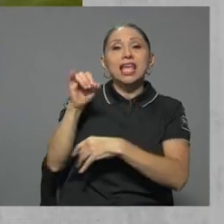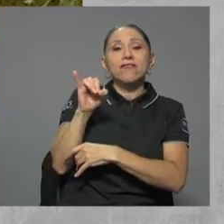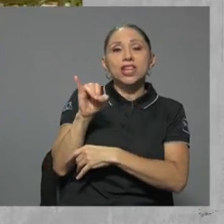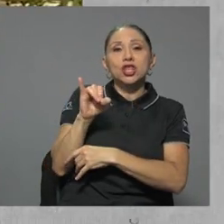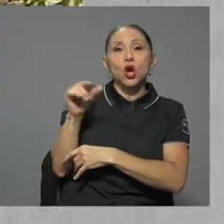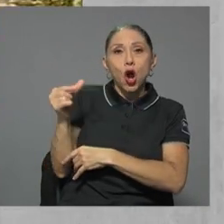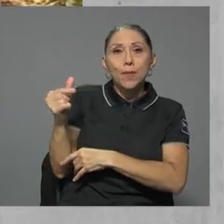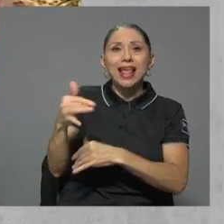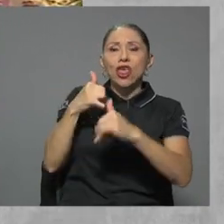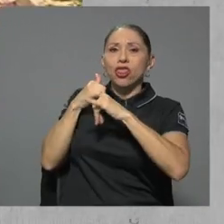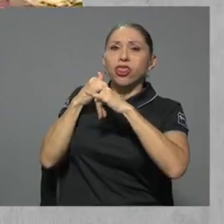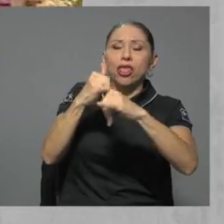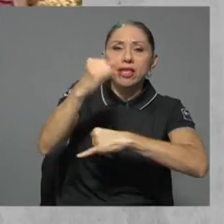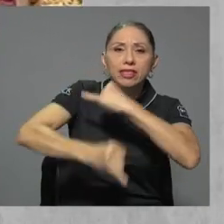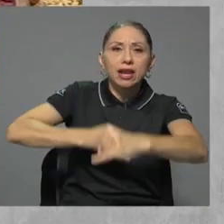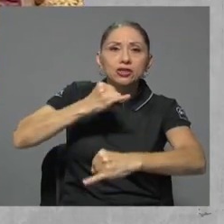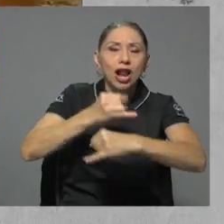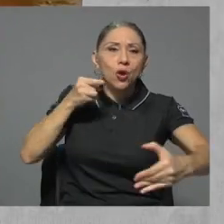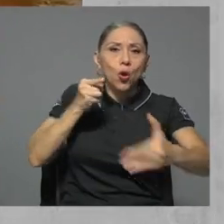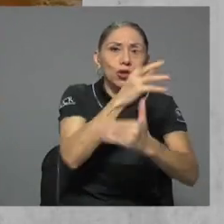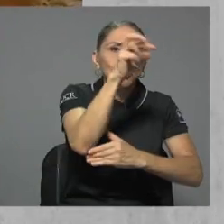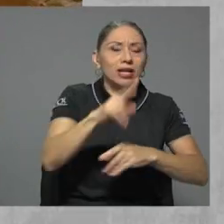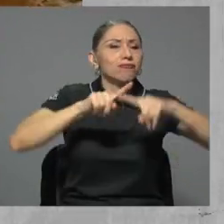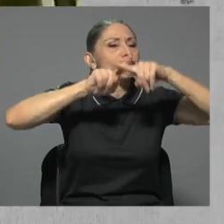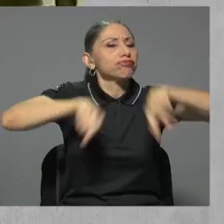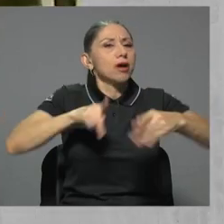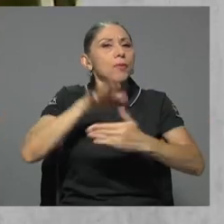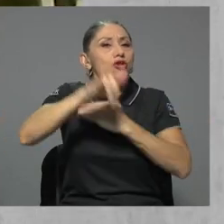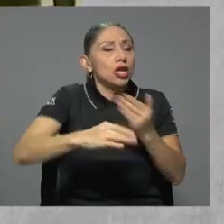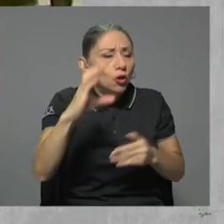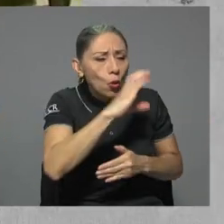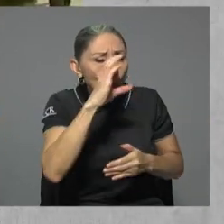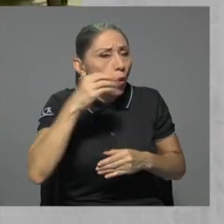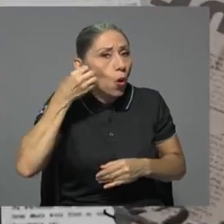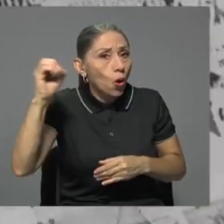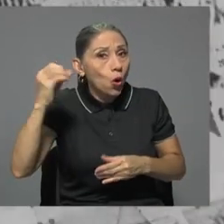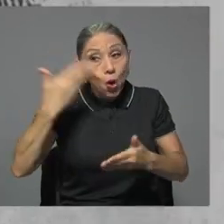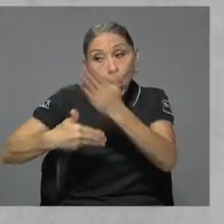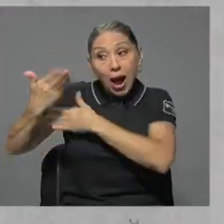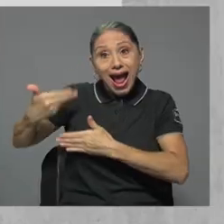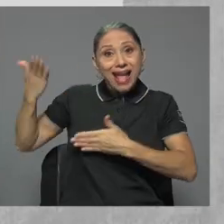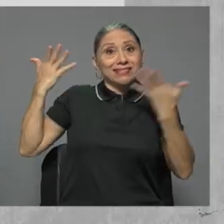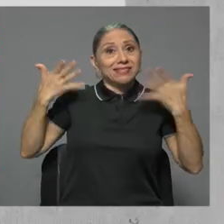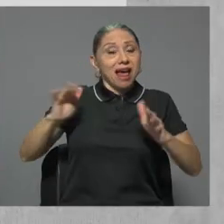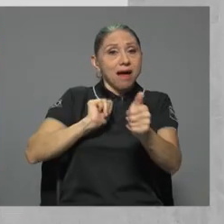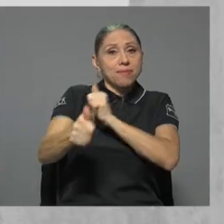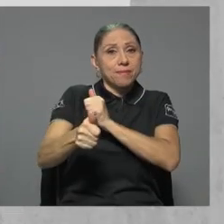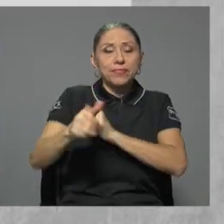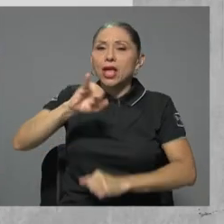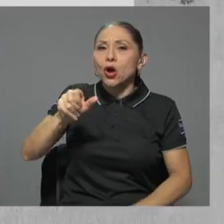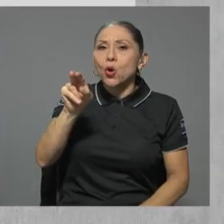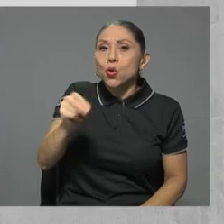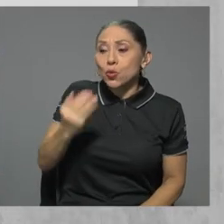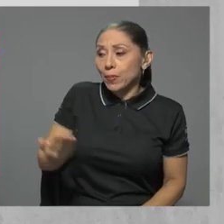internacional contra Costa Rica por suspender el proyecto de explotación de oro cuando ya había sido aprobado. En junio